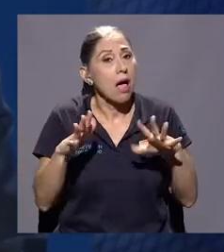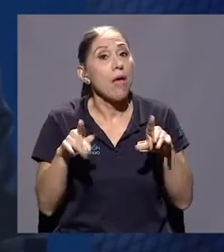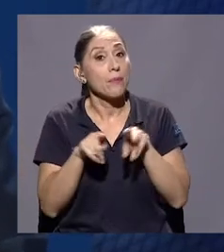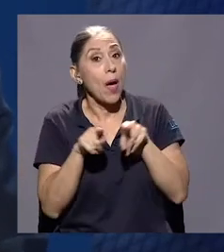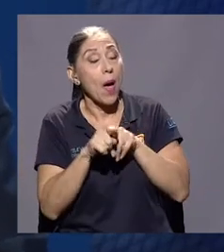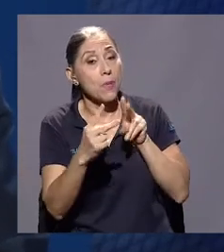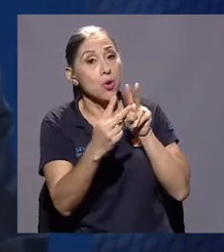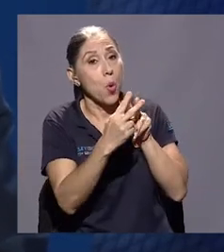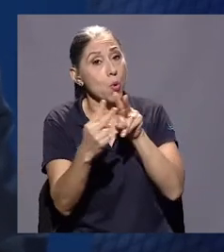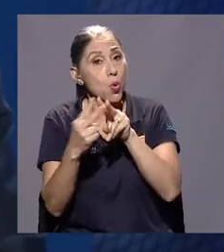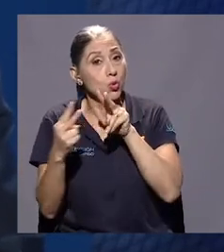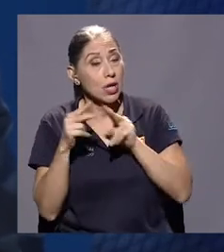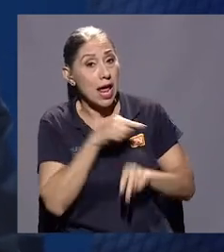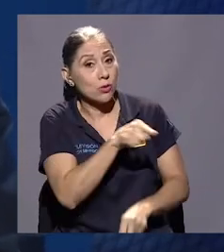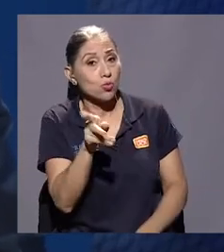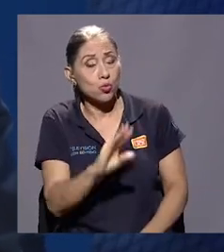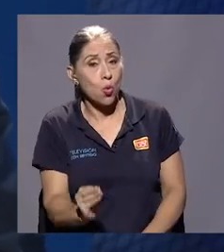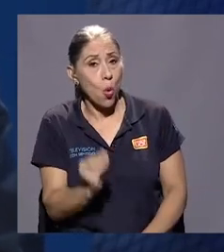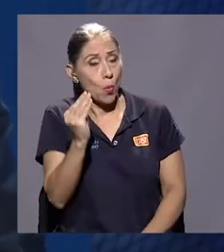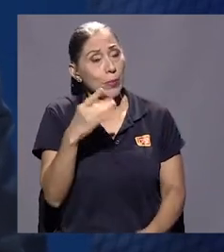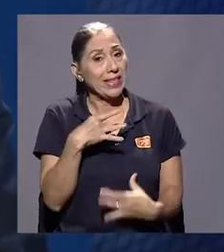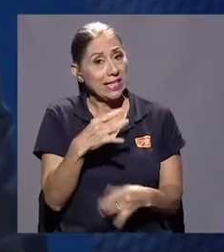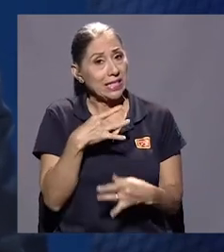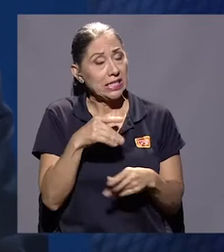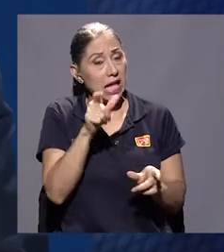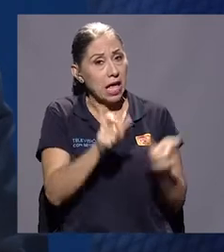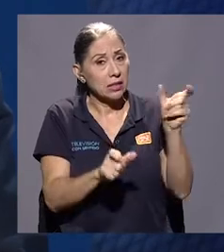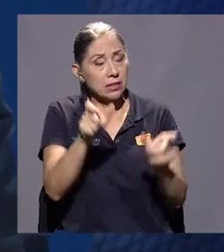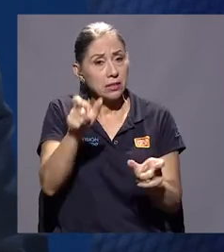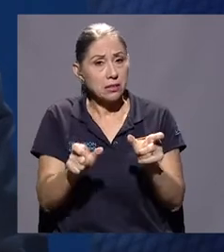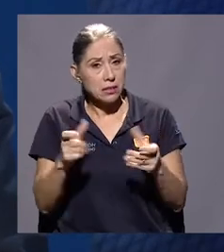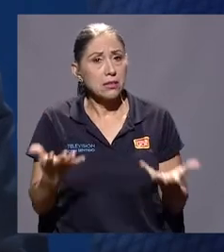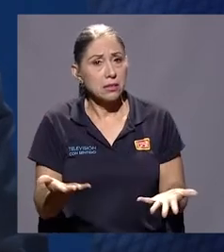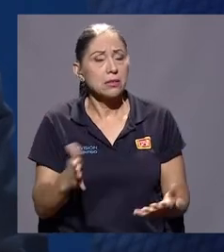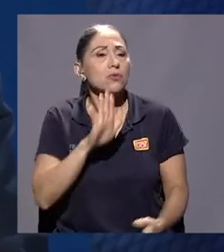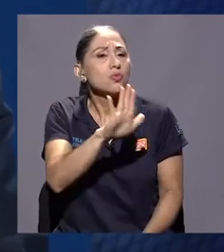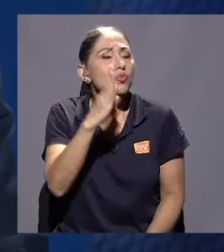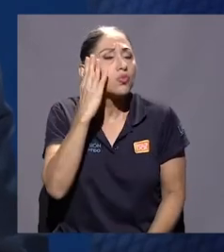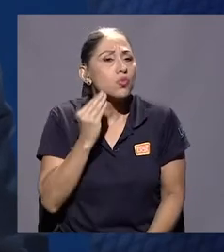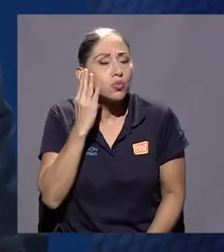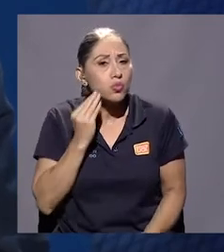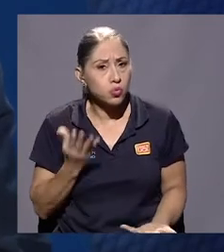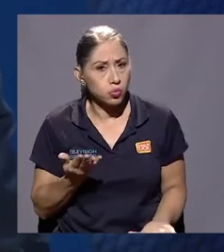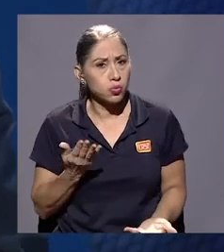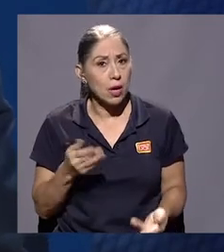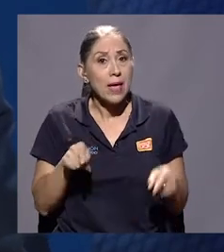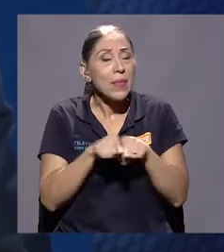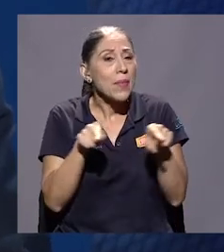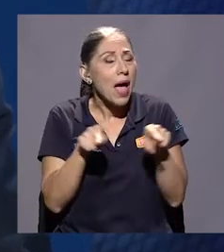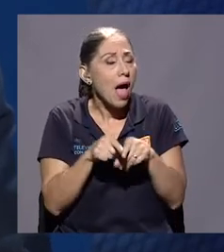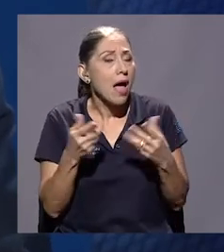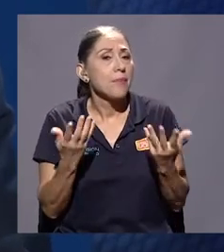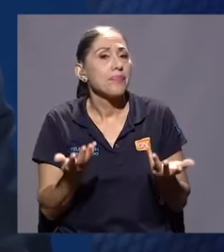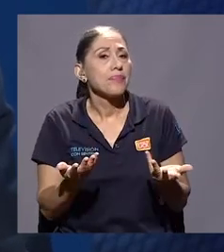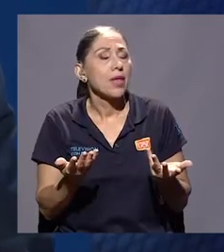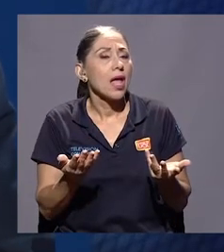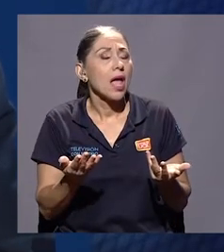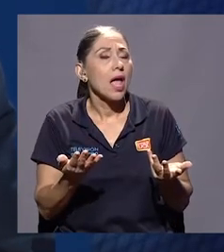interesantes ellos como personas, sus historias, el lugar de donde